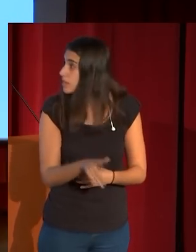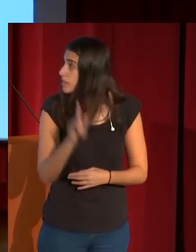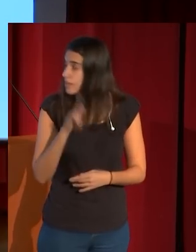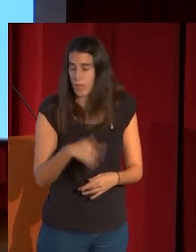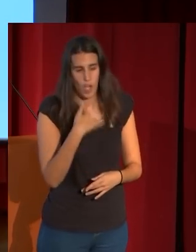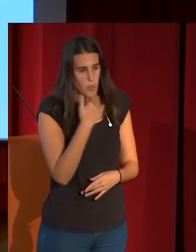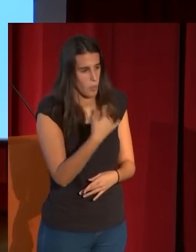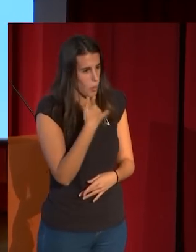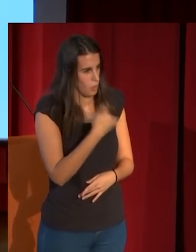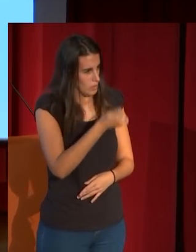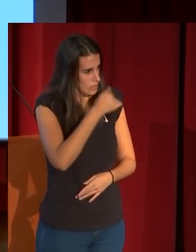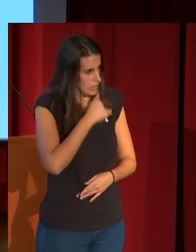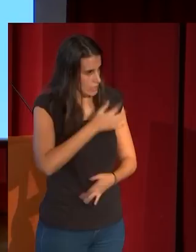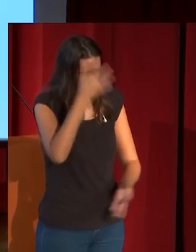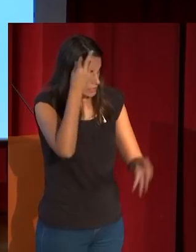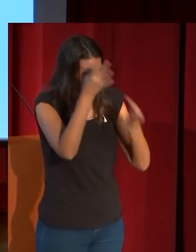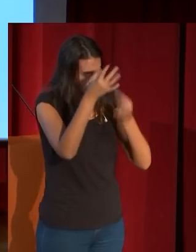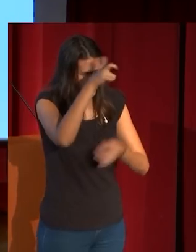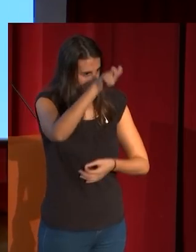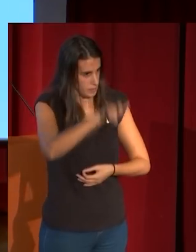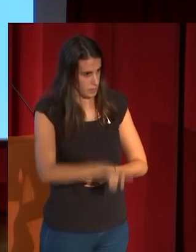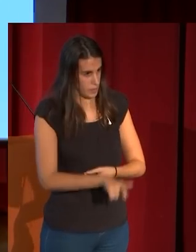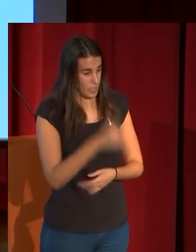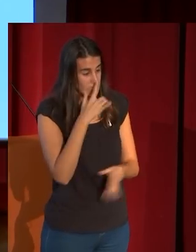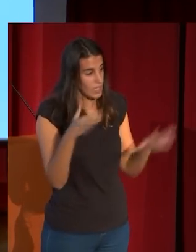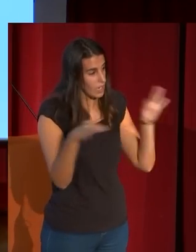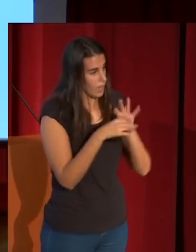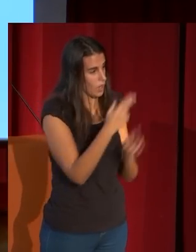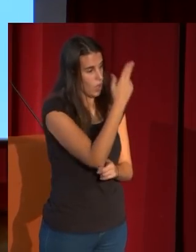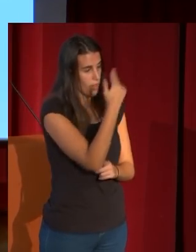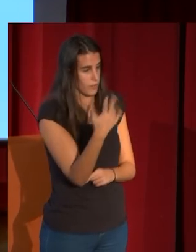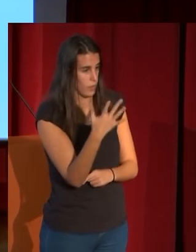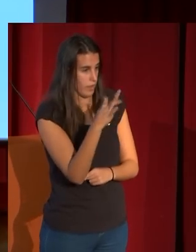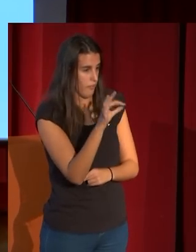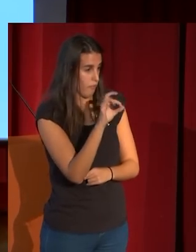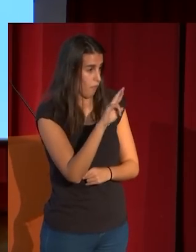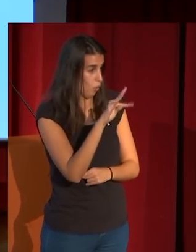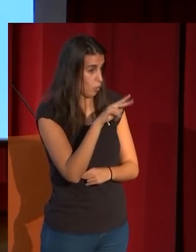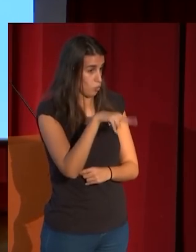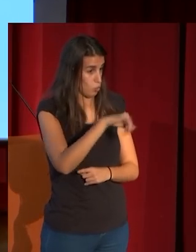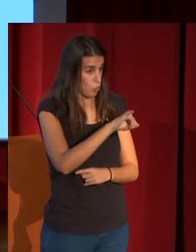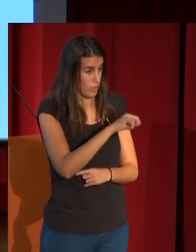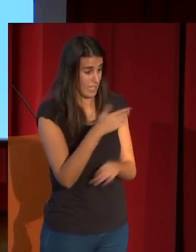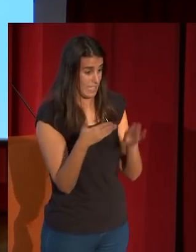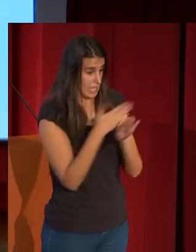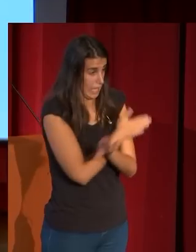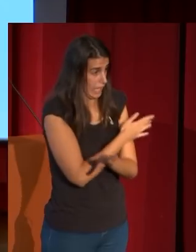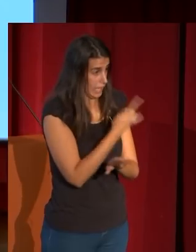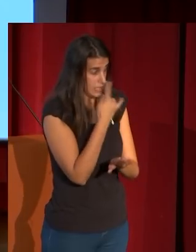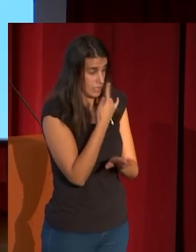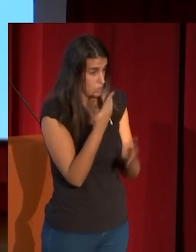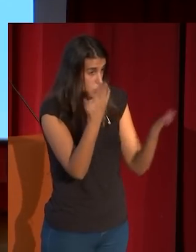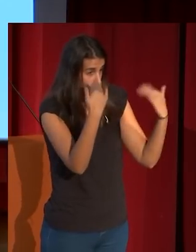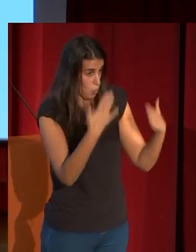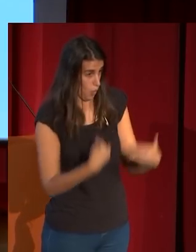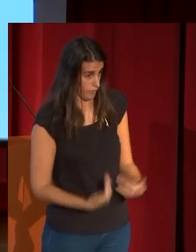austeridad, que es otro lado complementario de la pintura de Fortuny y del arte de Fortuny, en este caso el grabado,